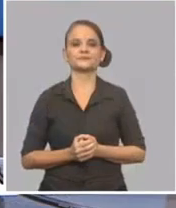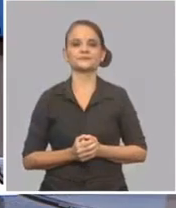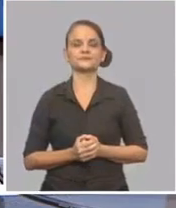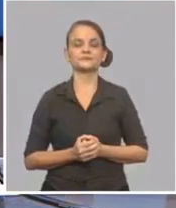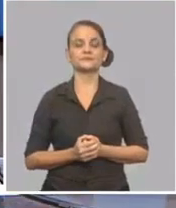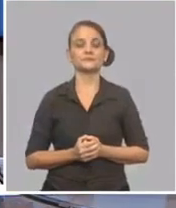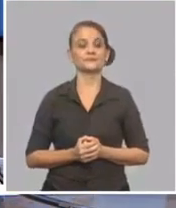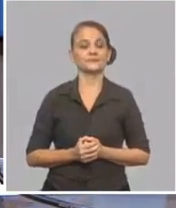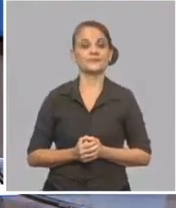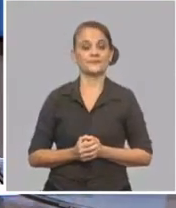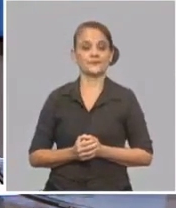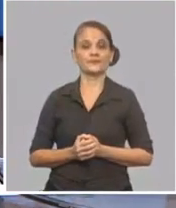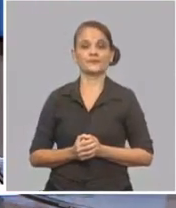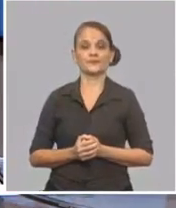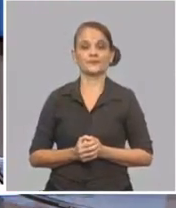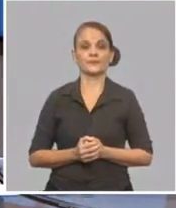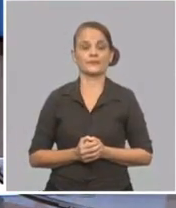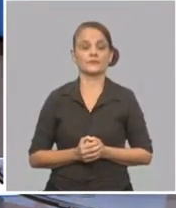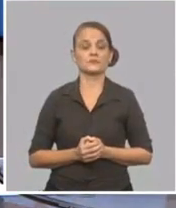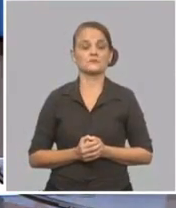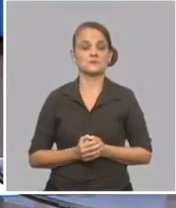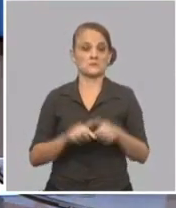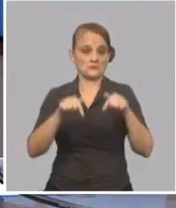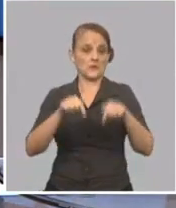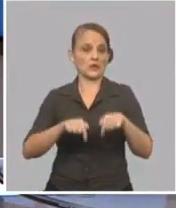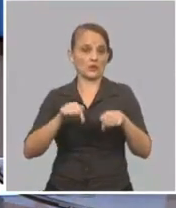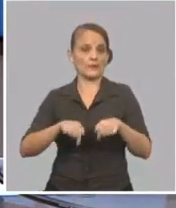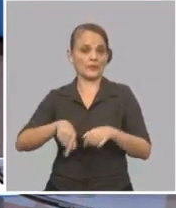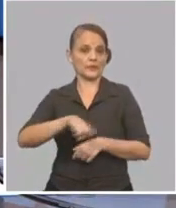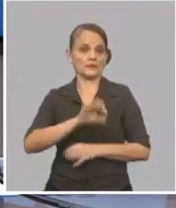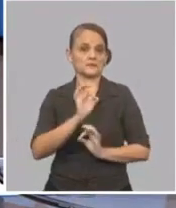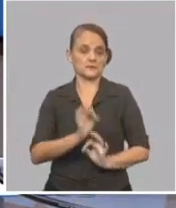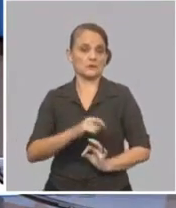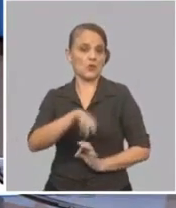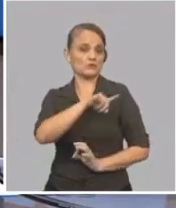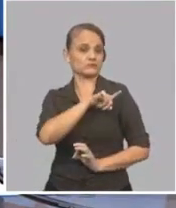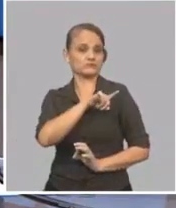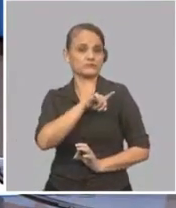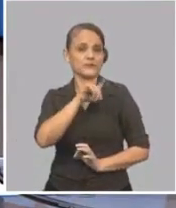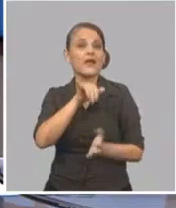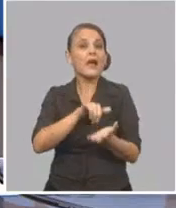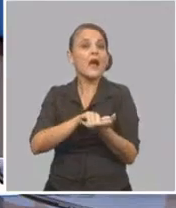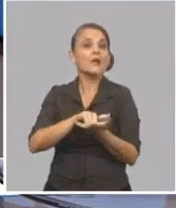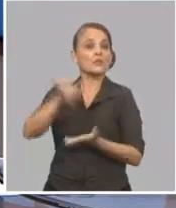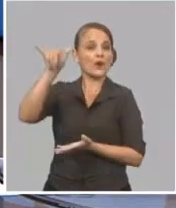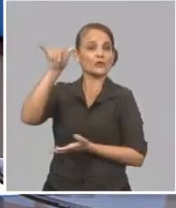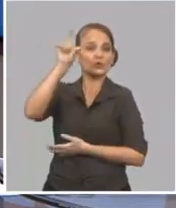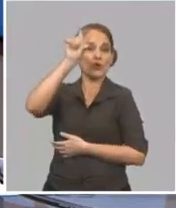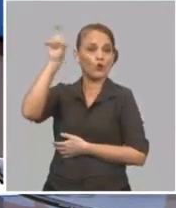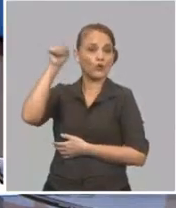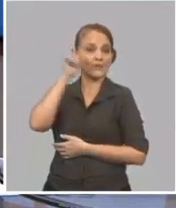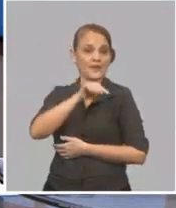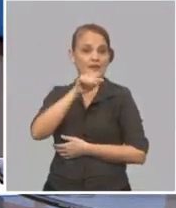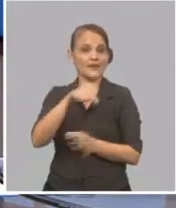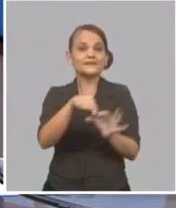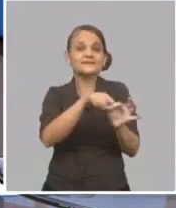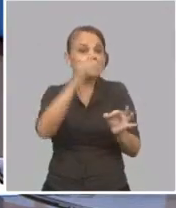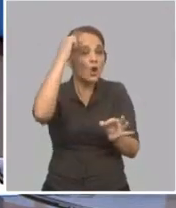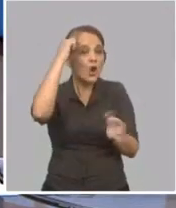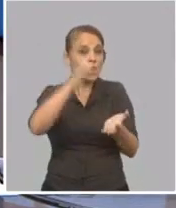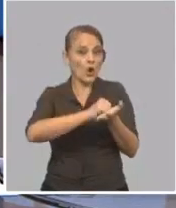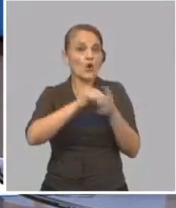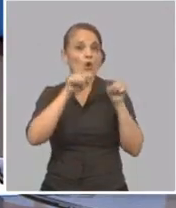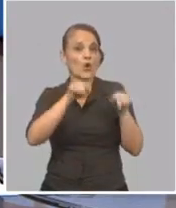En este momento, al aeropuerto de Cayococo, solo en los